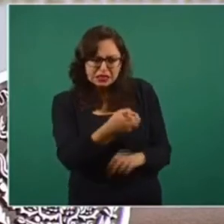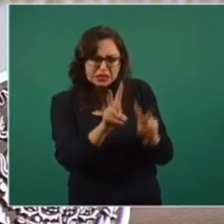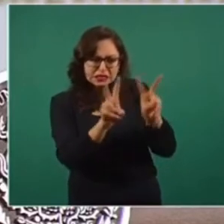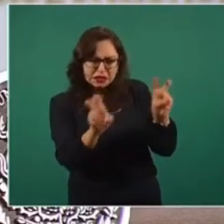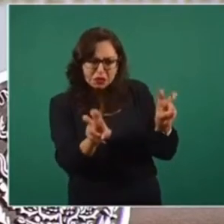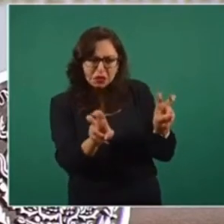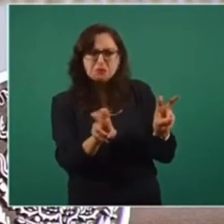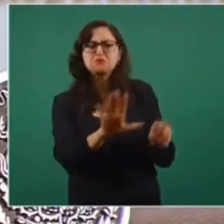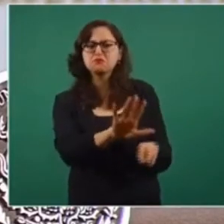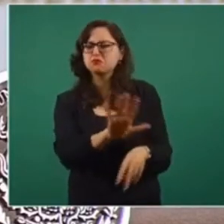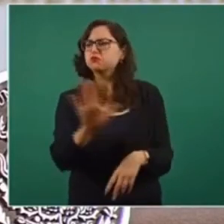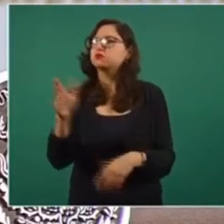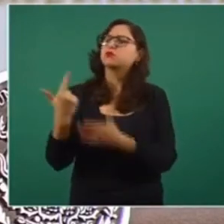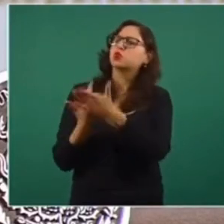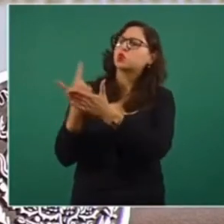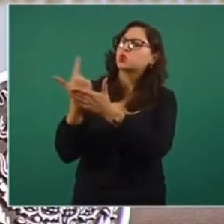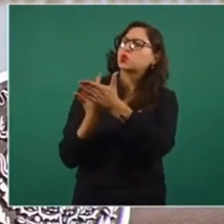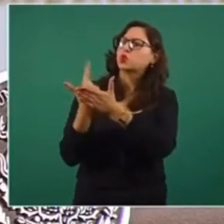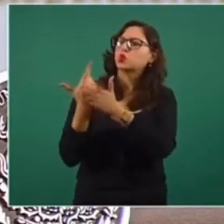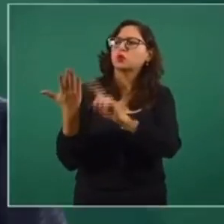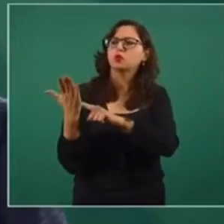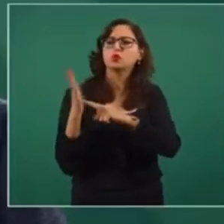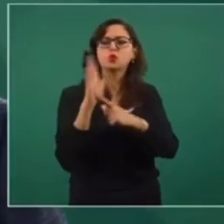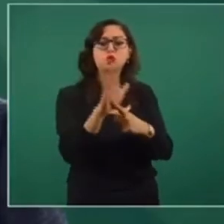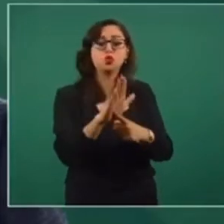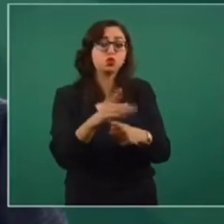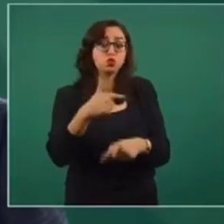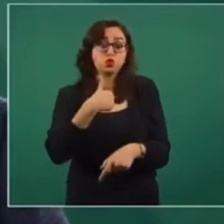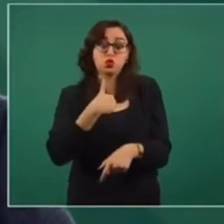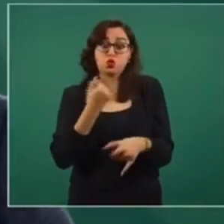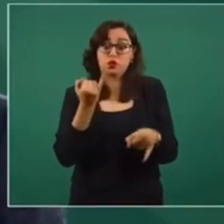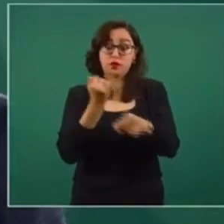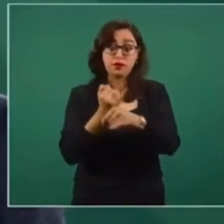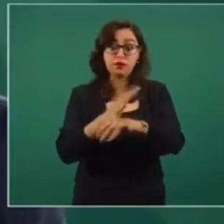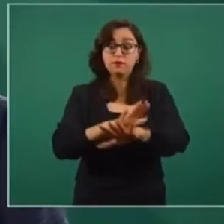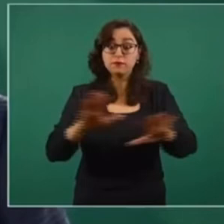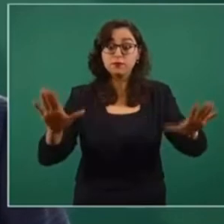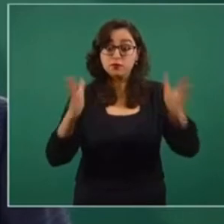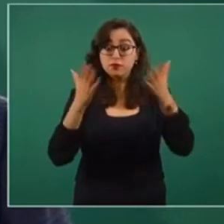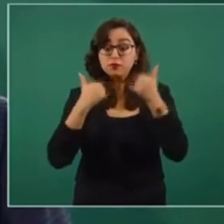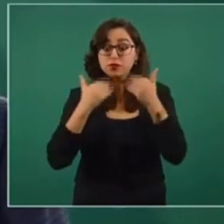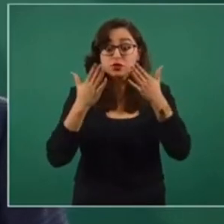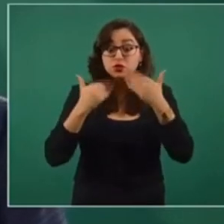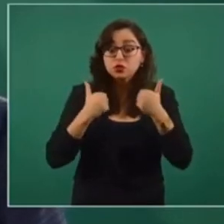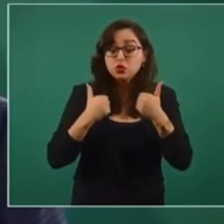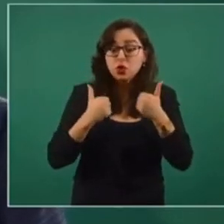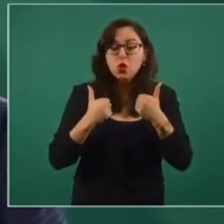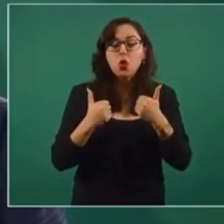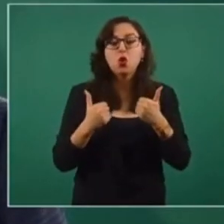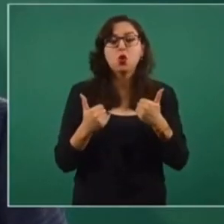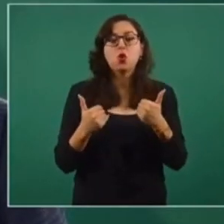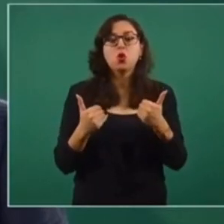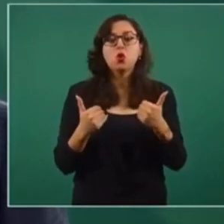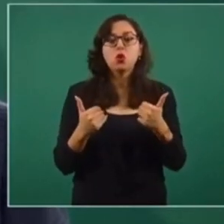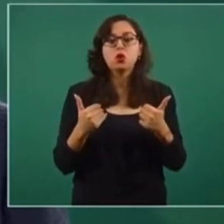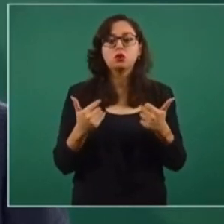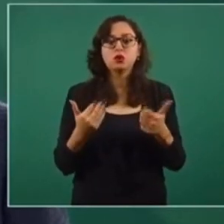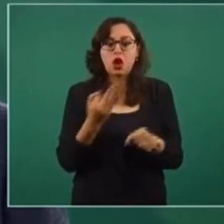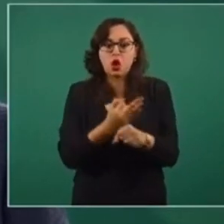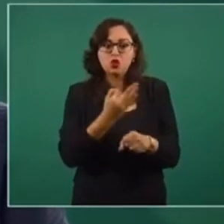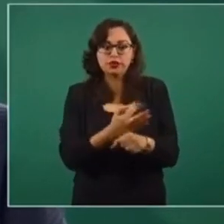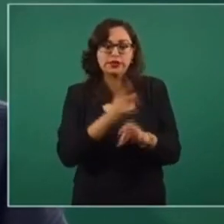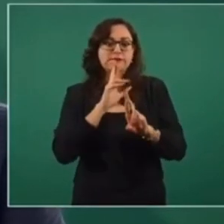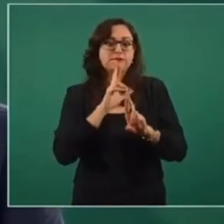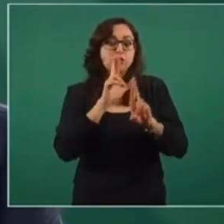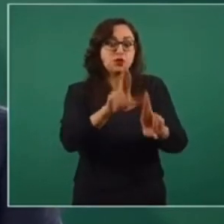planteando. Yo no tengo el dado, no tengo la respuesta porque